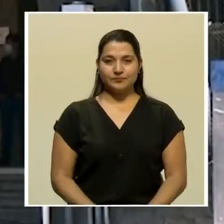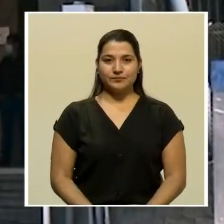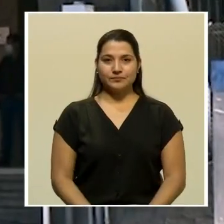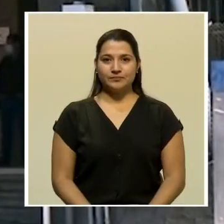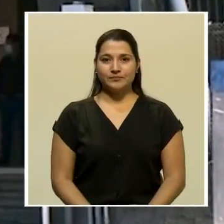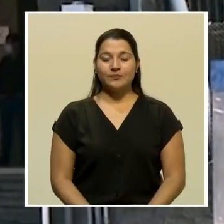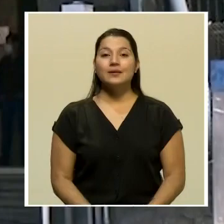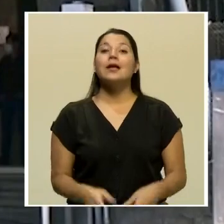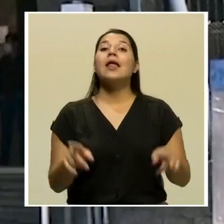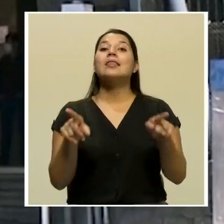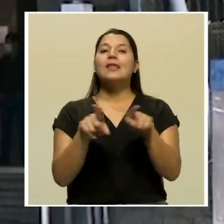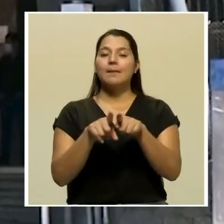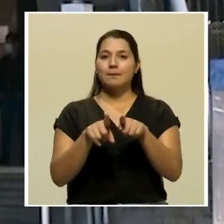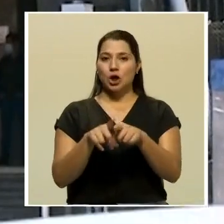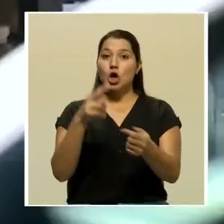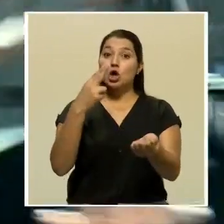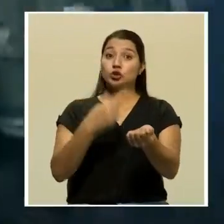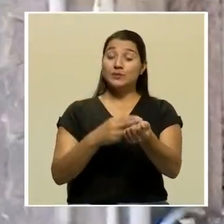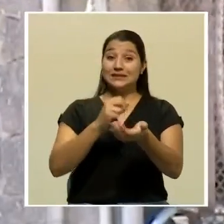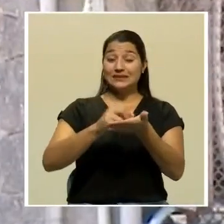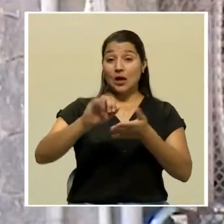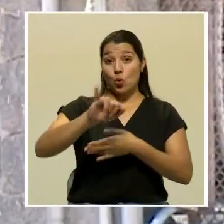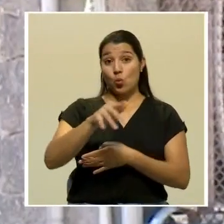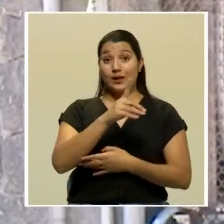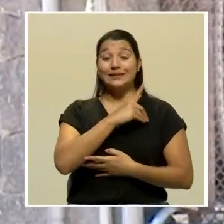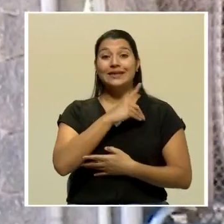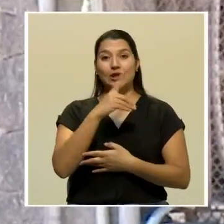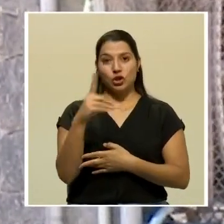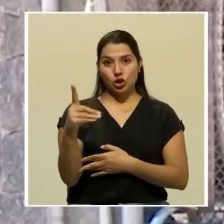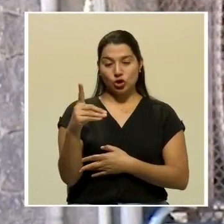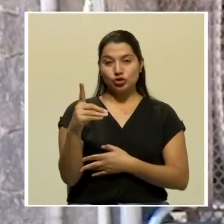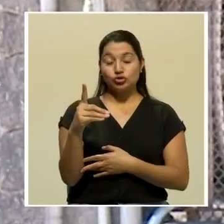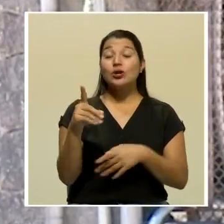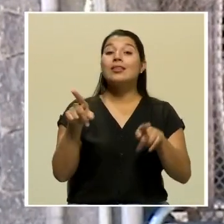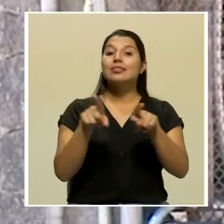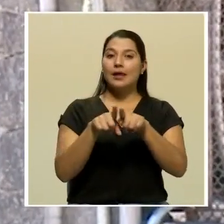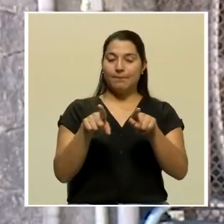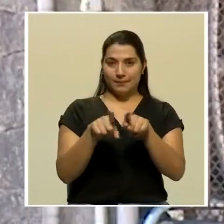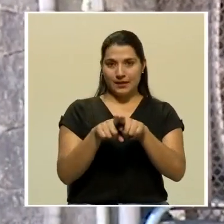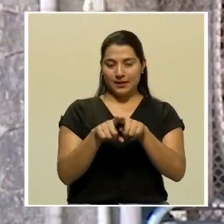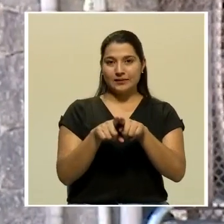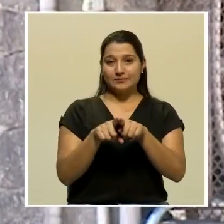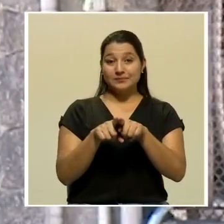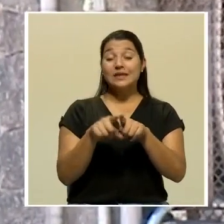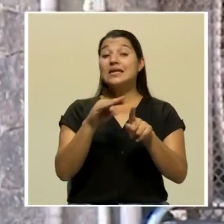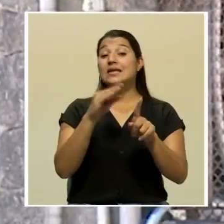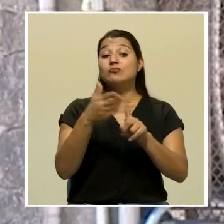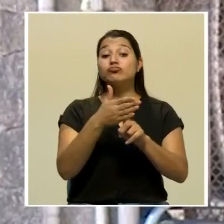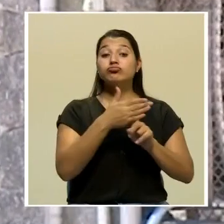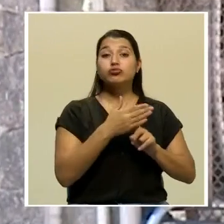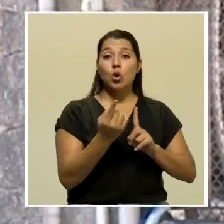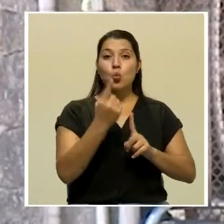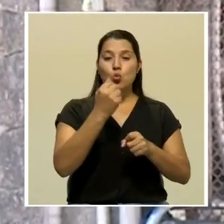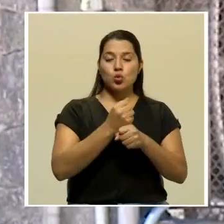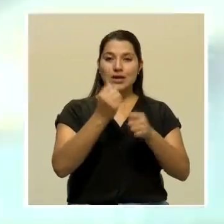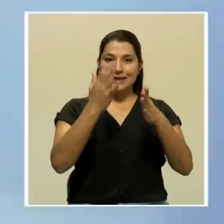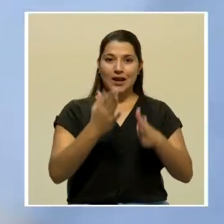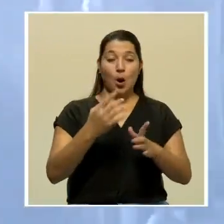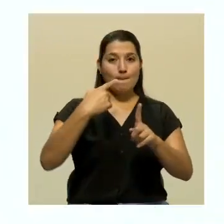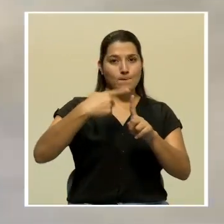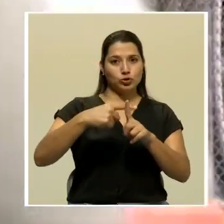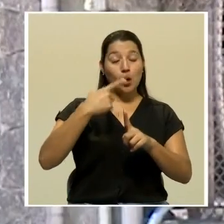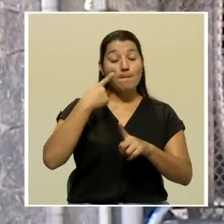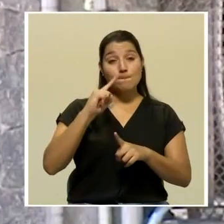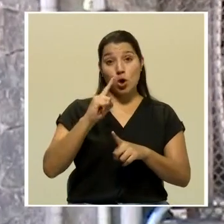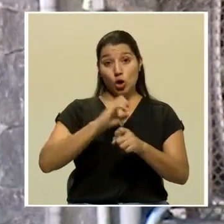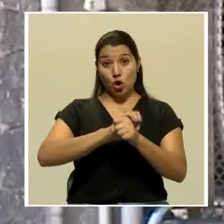Por otro lado, en el Hospital San Juan de Dios se detectó también y se aisló a una funcionaria positiva por